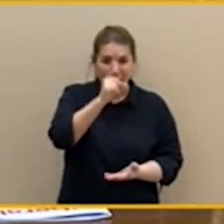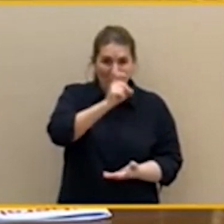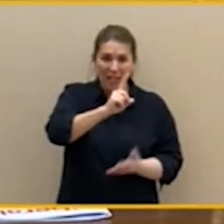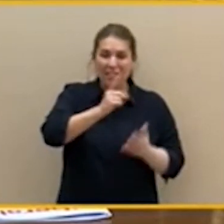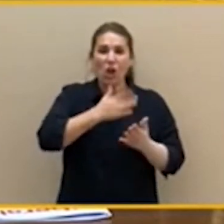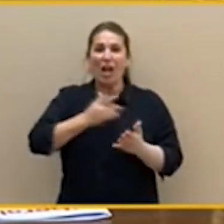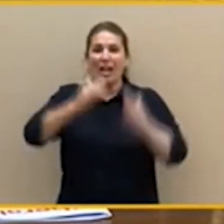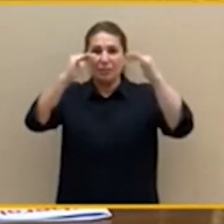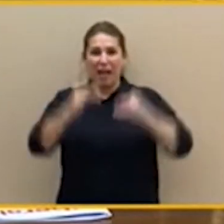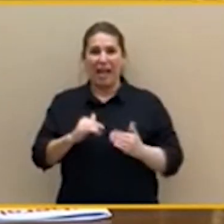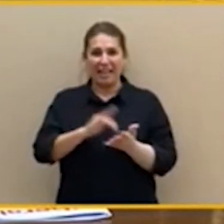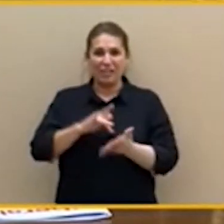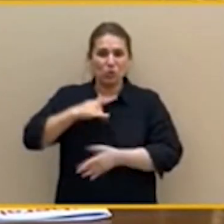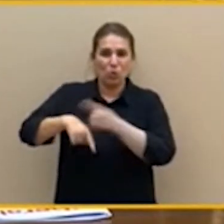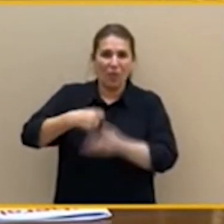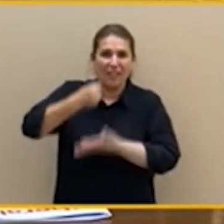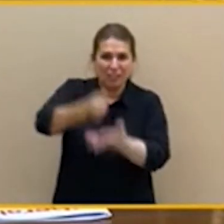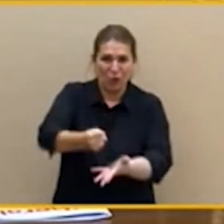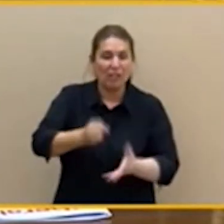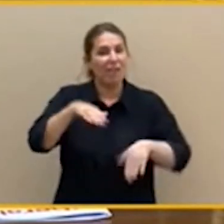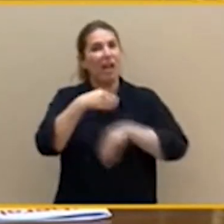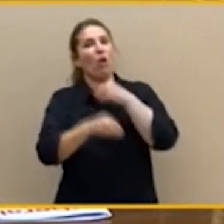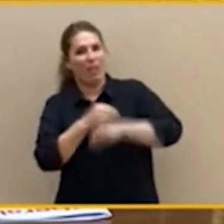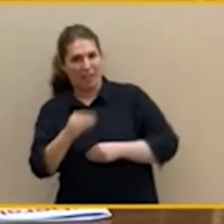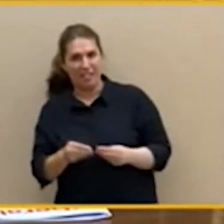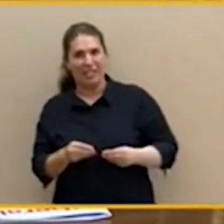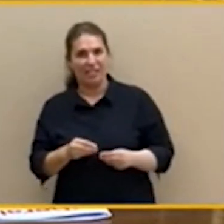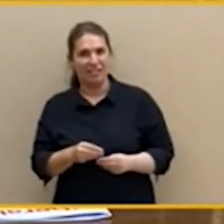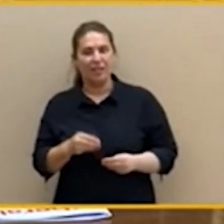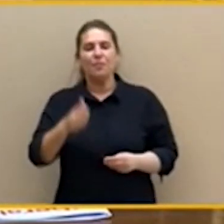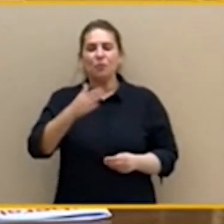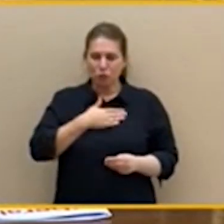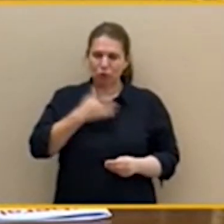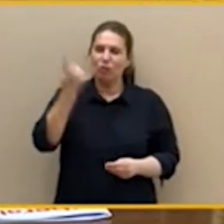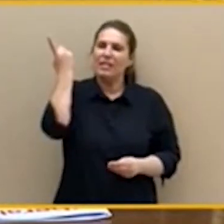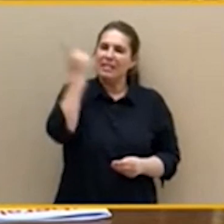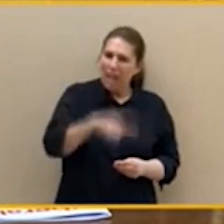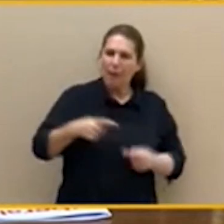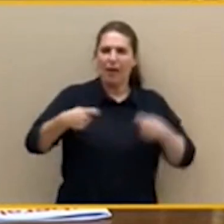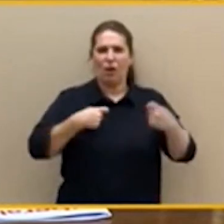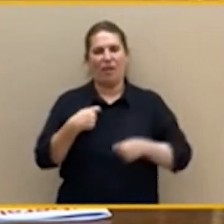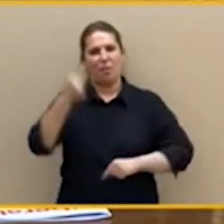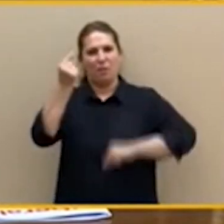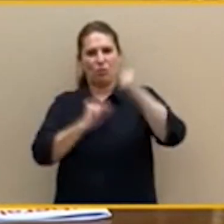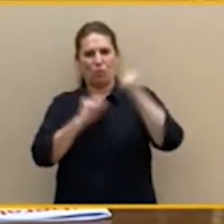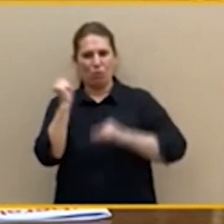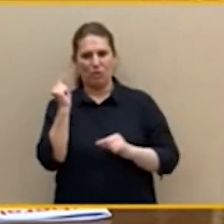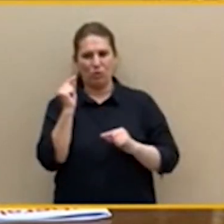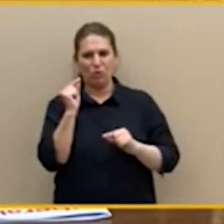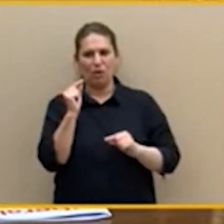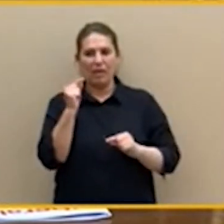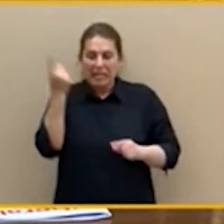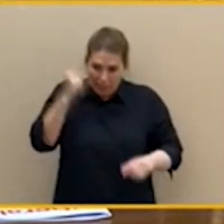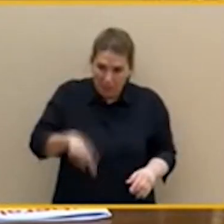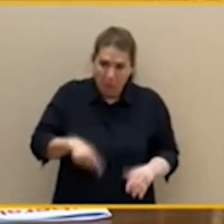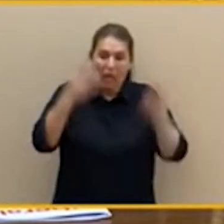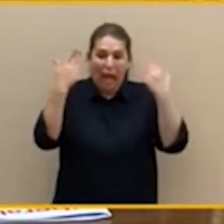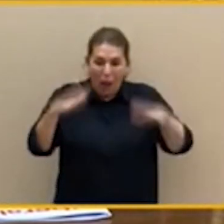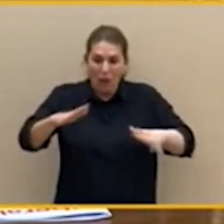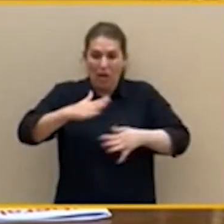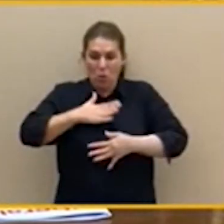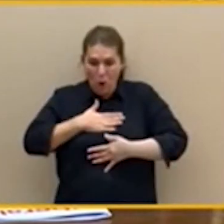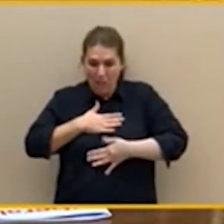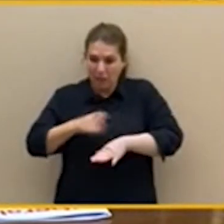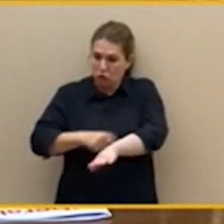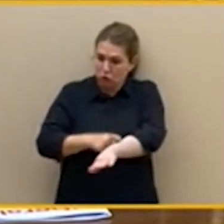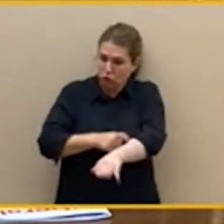Nosotros sabemos negociar presupuestos. Y sabemos que, aunque no sean nuestros presupuestos, podemos llegar a determinados acuerdos y apoyar unas